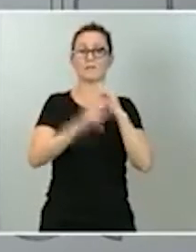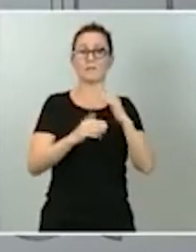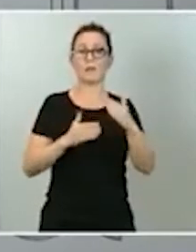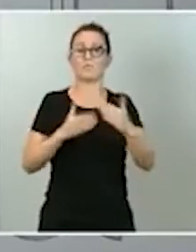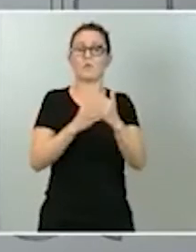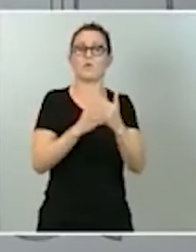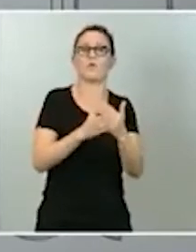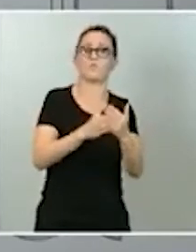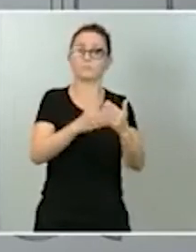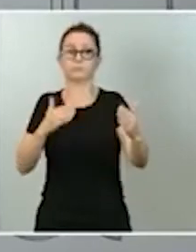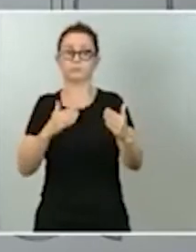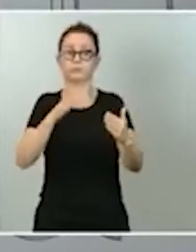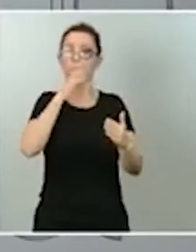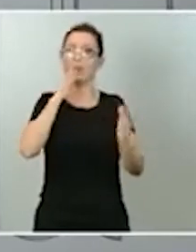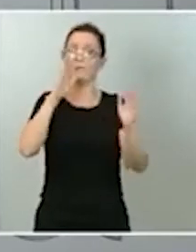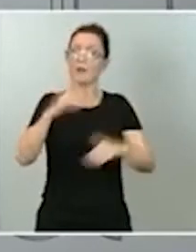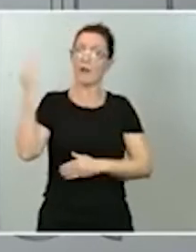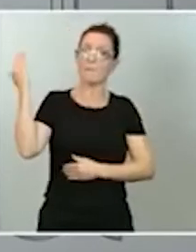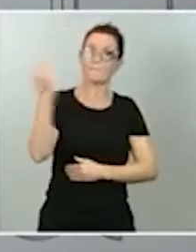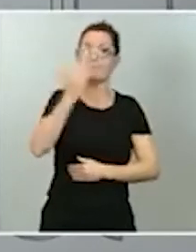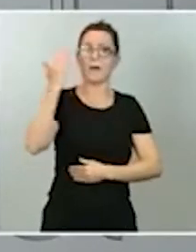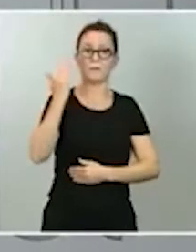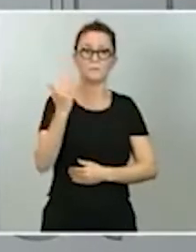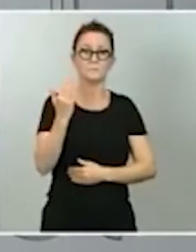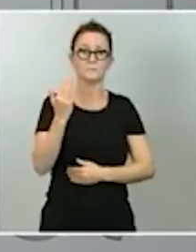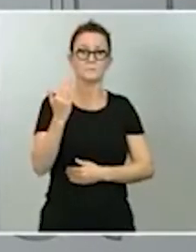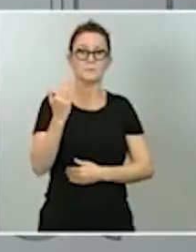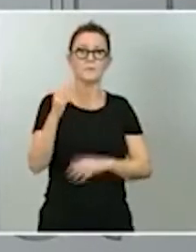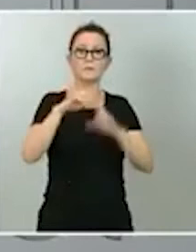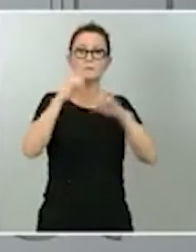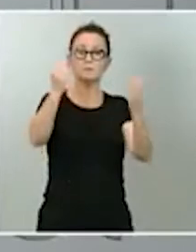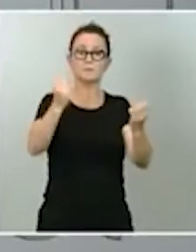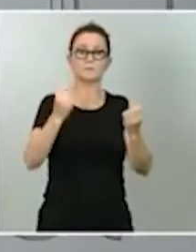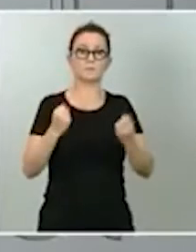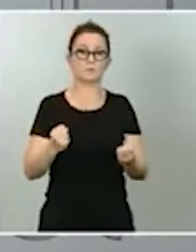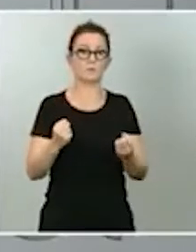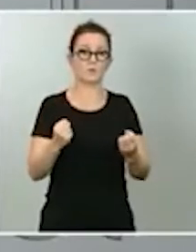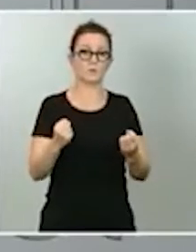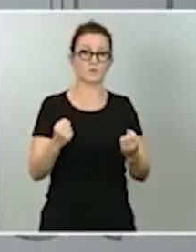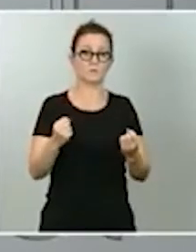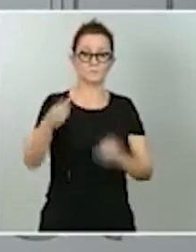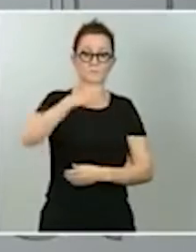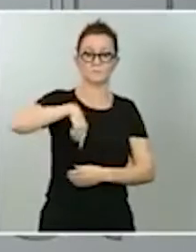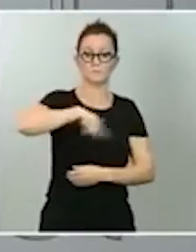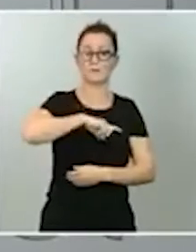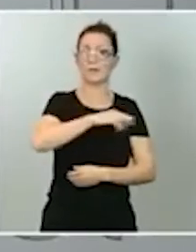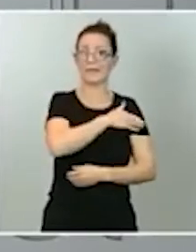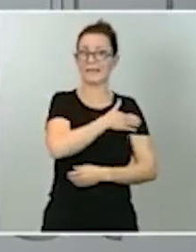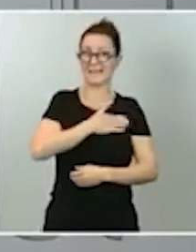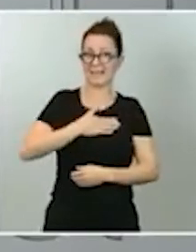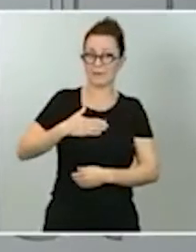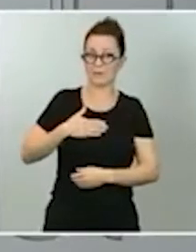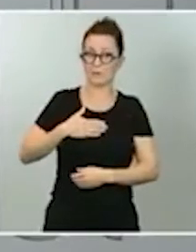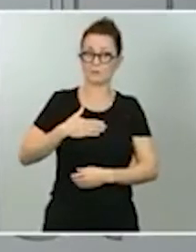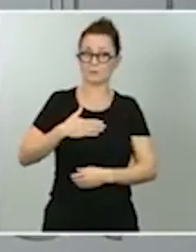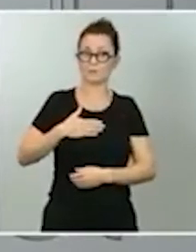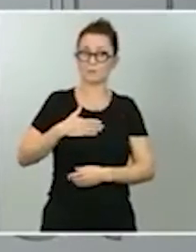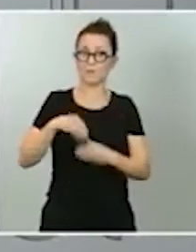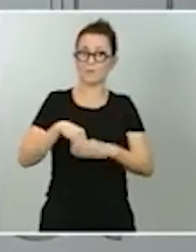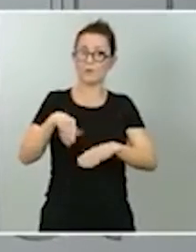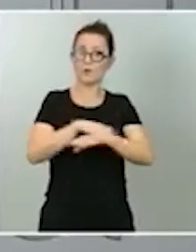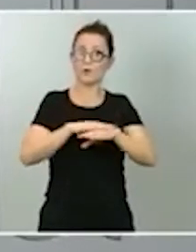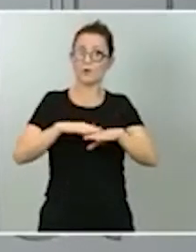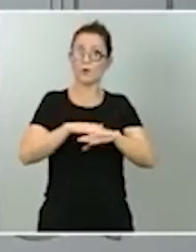de una forma tan importante las instituciones y lo que queremos desde el Ejecutivo es evitar que se pierda legitimidad